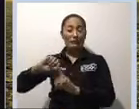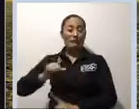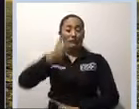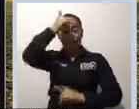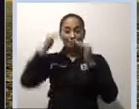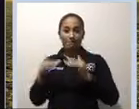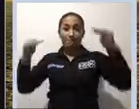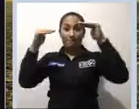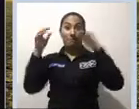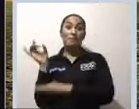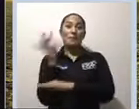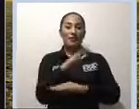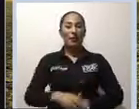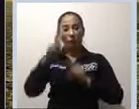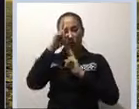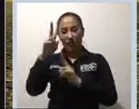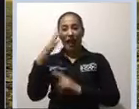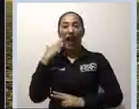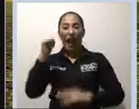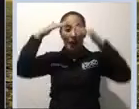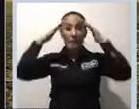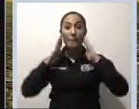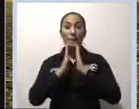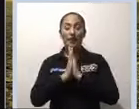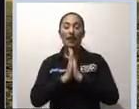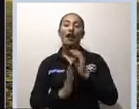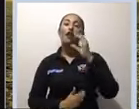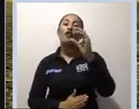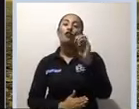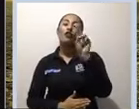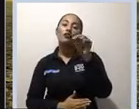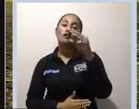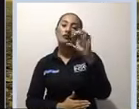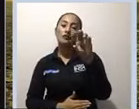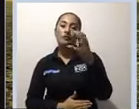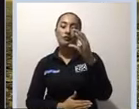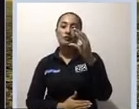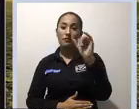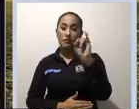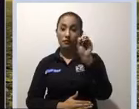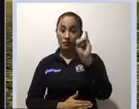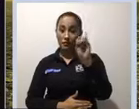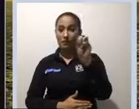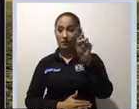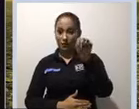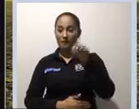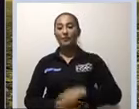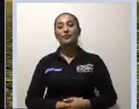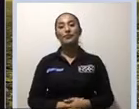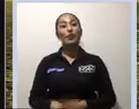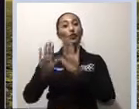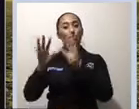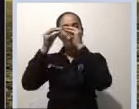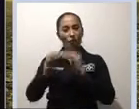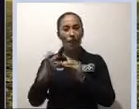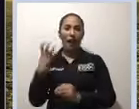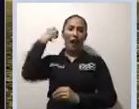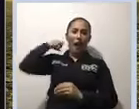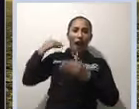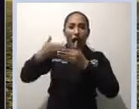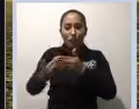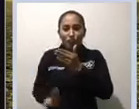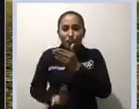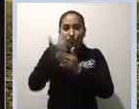templo de estilo neoclásico, tiene aproximadamente 5.300 metros cuadrados y su planta basilical está hecha en forma de cruz latino.